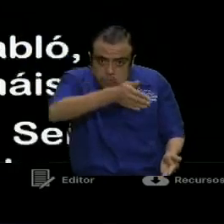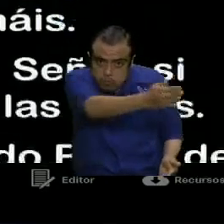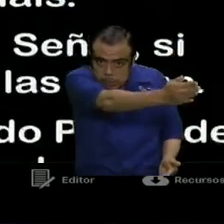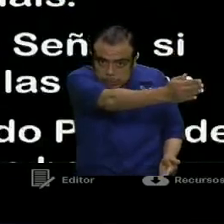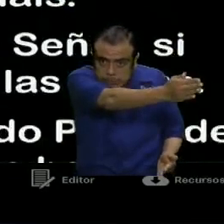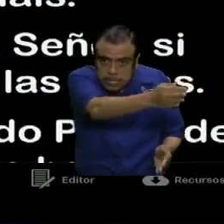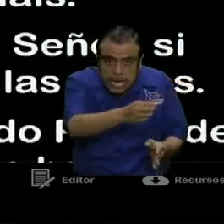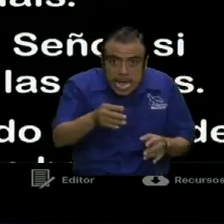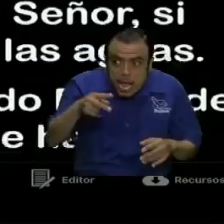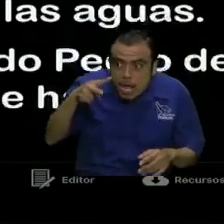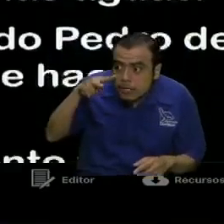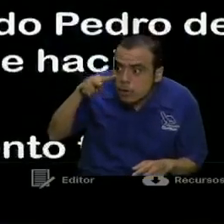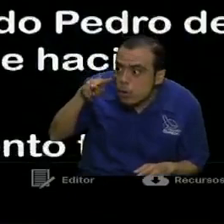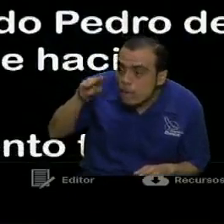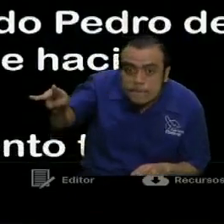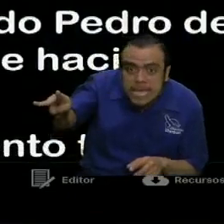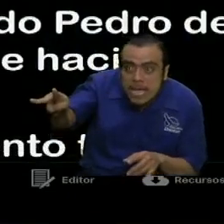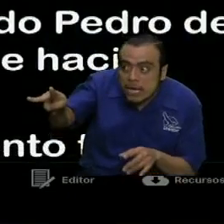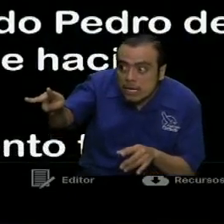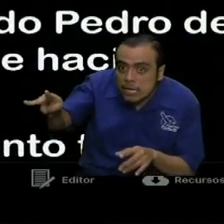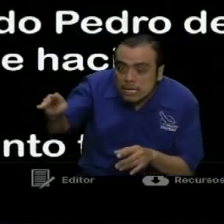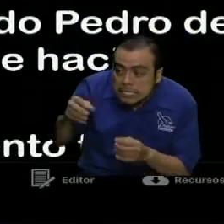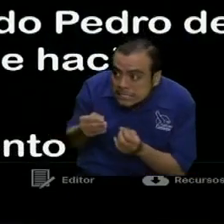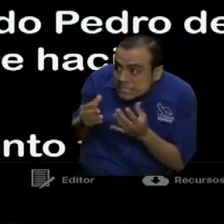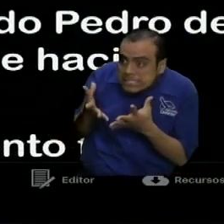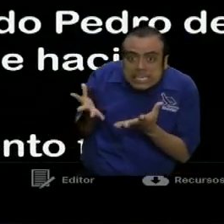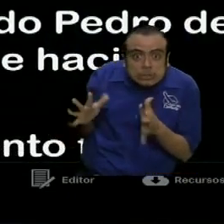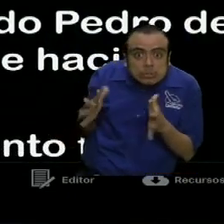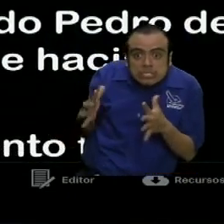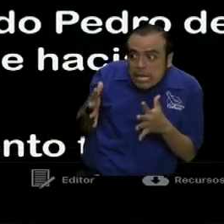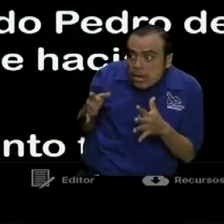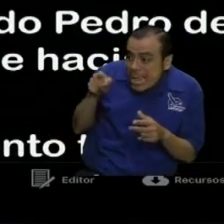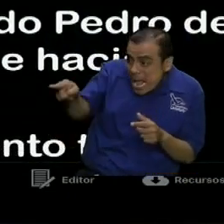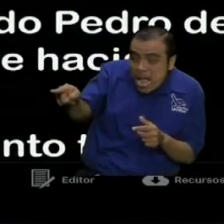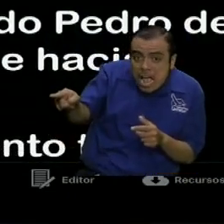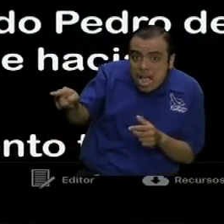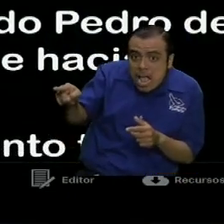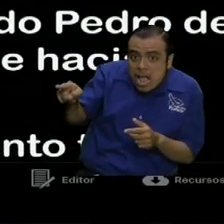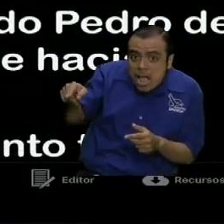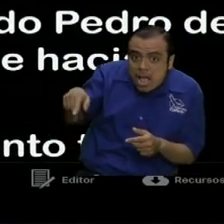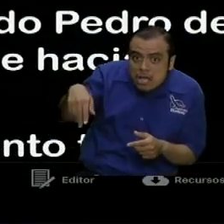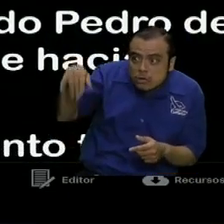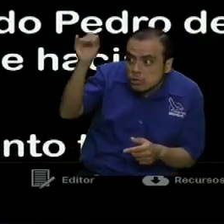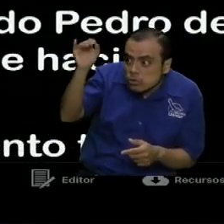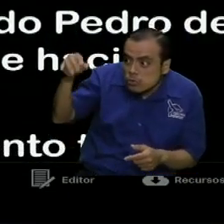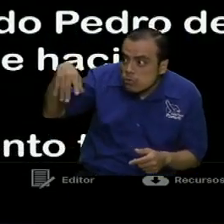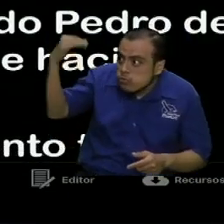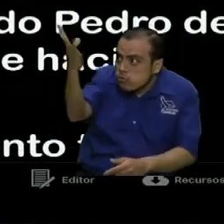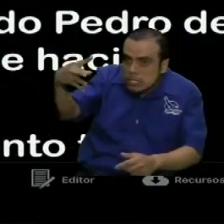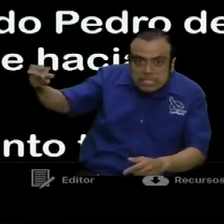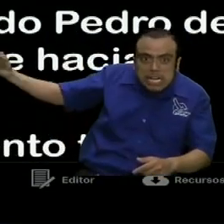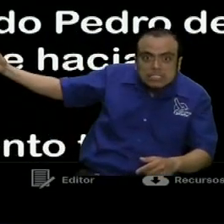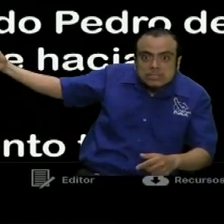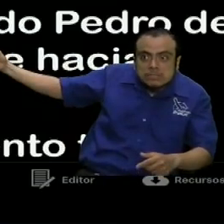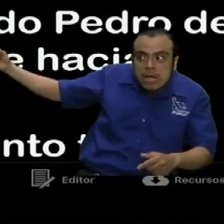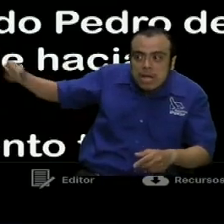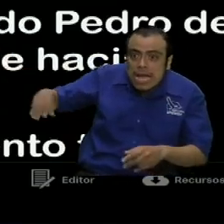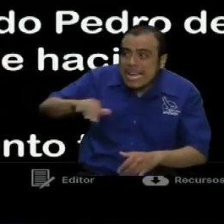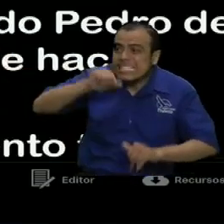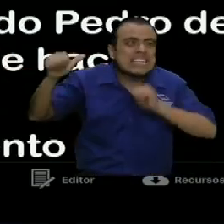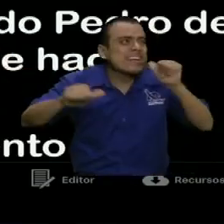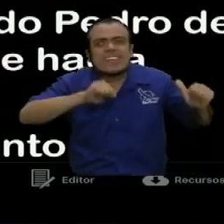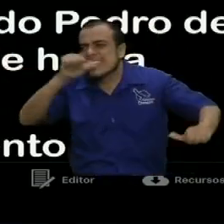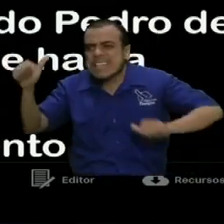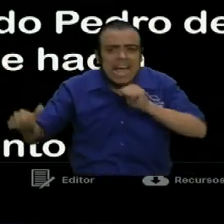los discípulos, viéndole andar sobre el mar, se turbaron y decían, este es un fantasma. Y de miedo se pusieron a